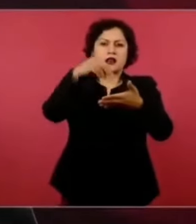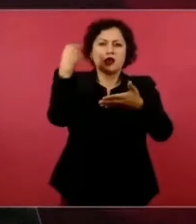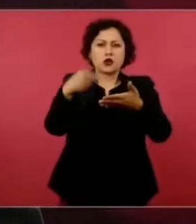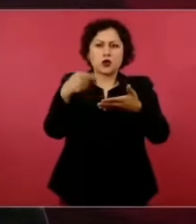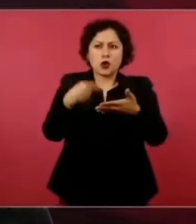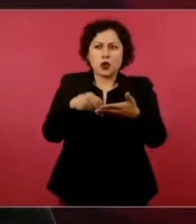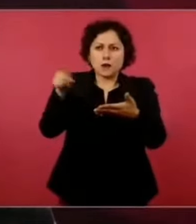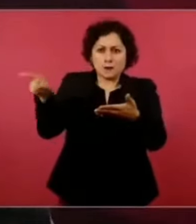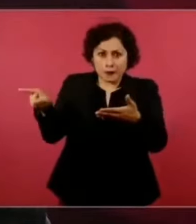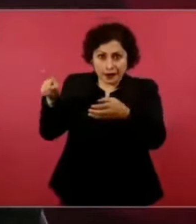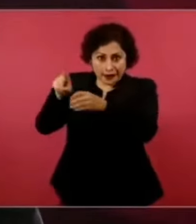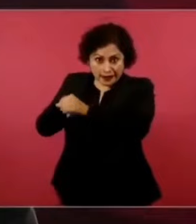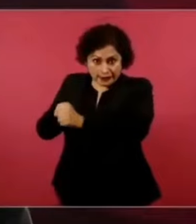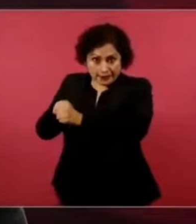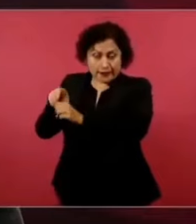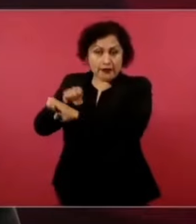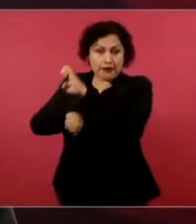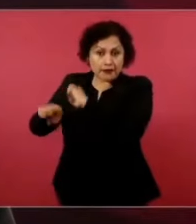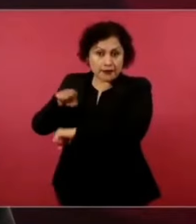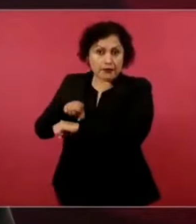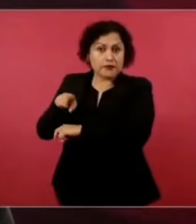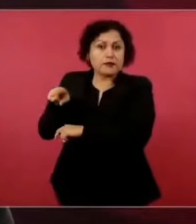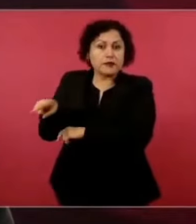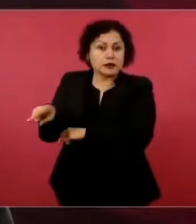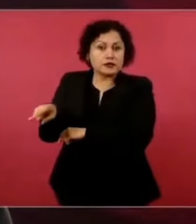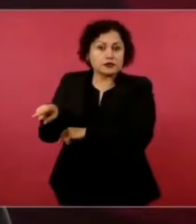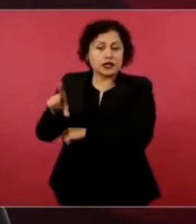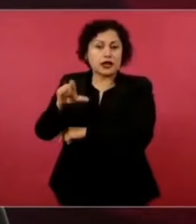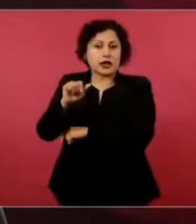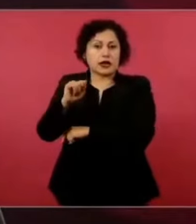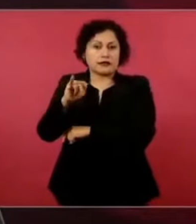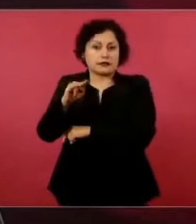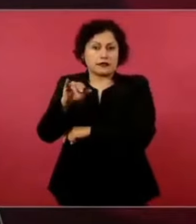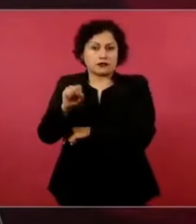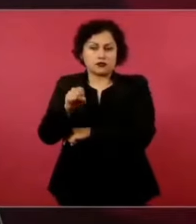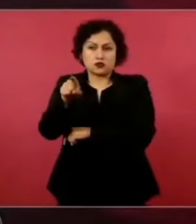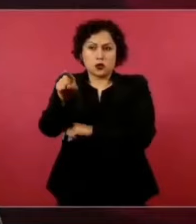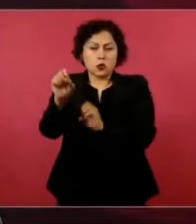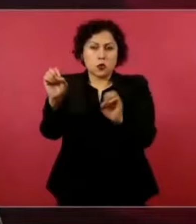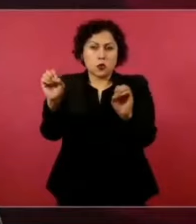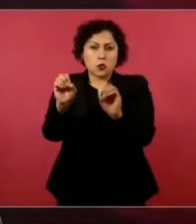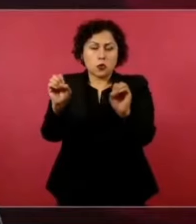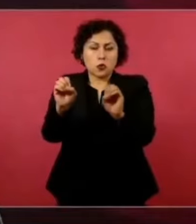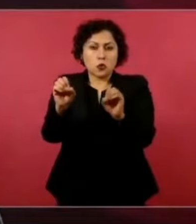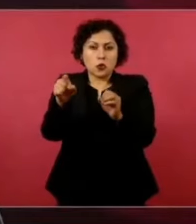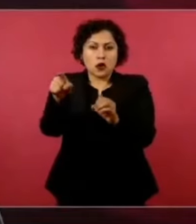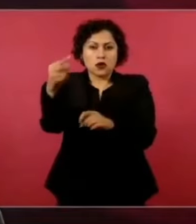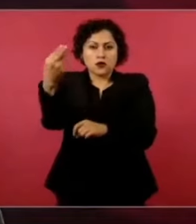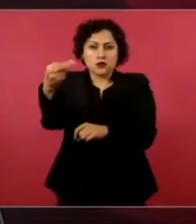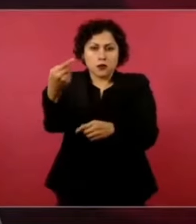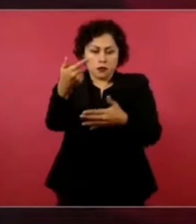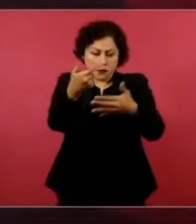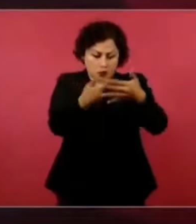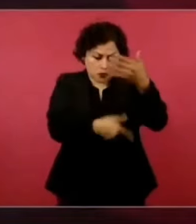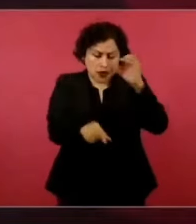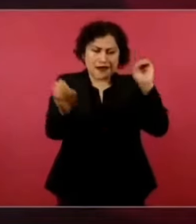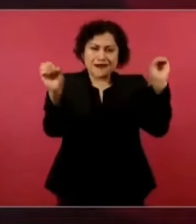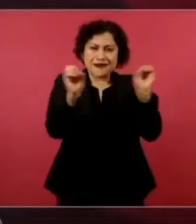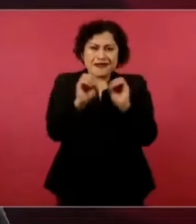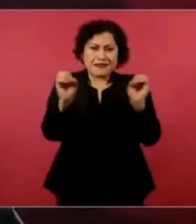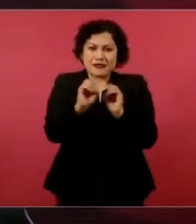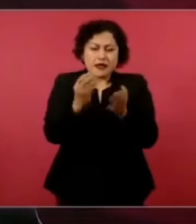de un consorcio empresarial que se llama LATINOS, que es otra cosa,